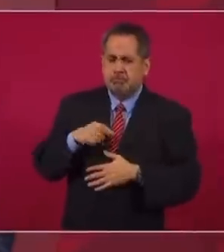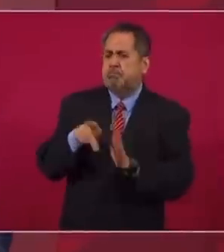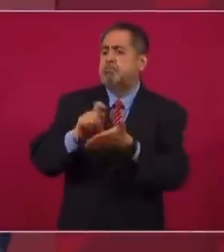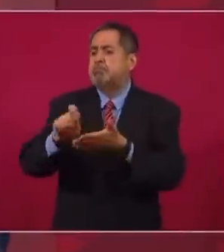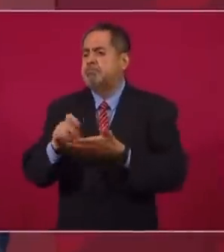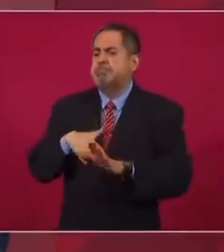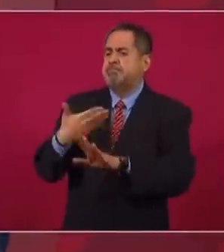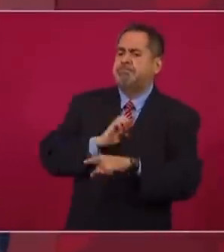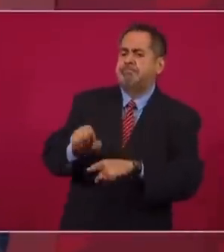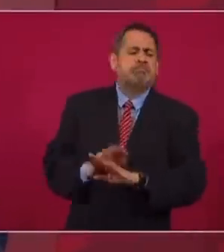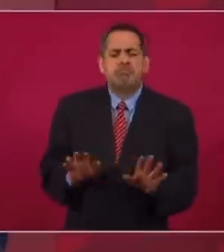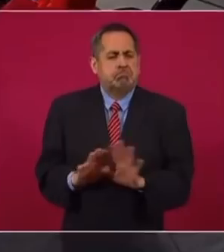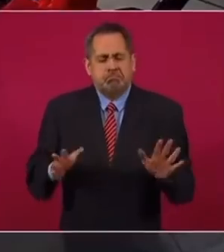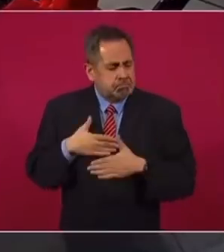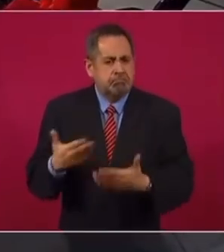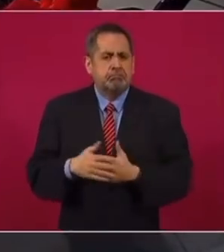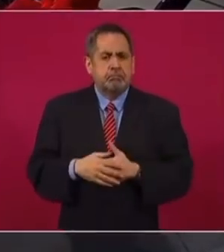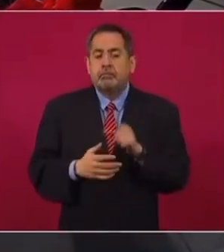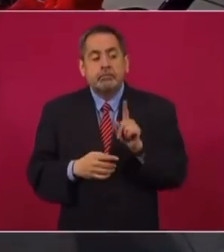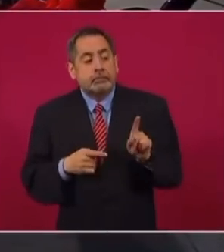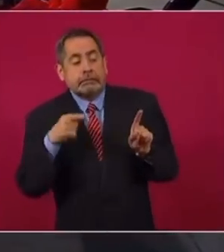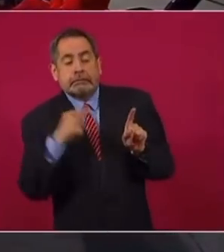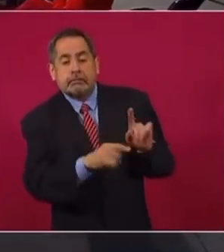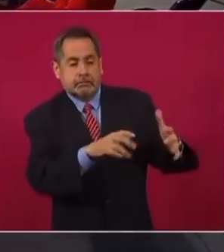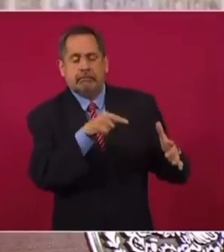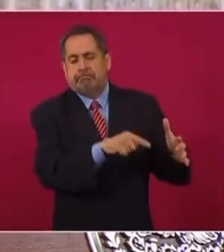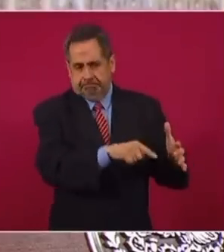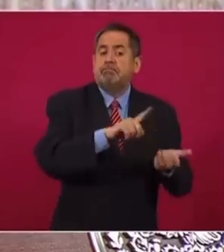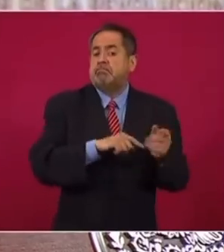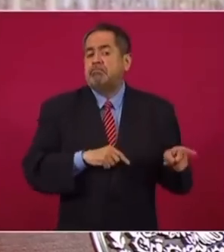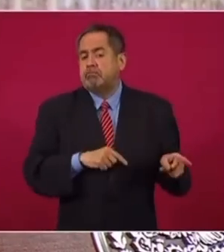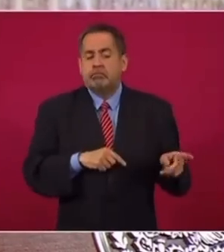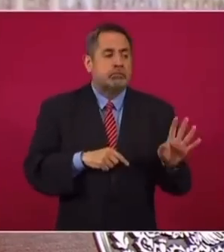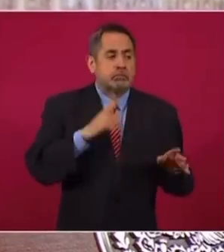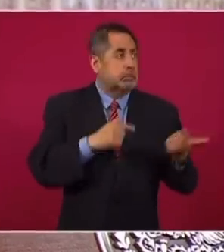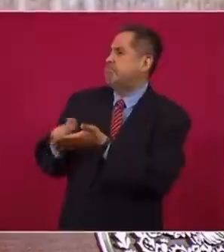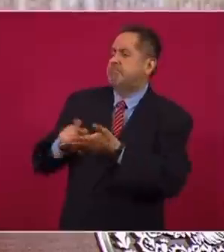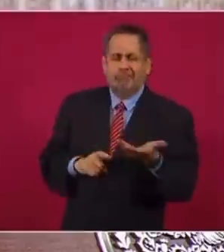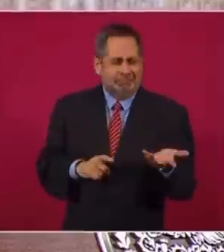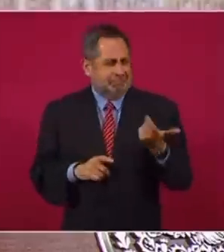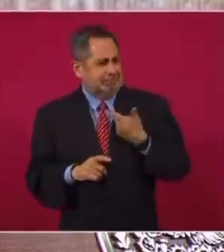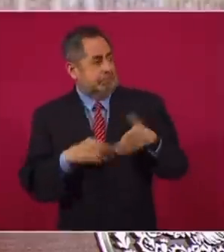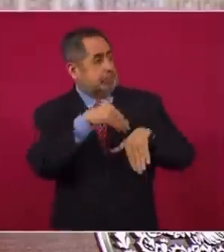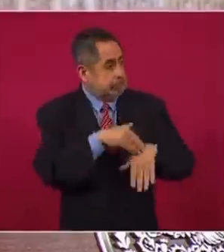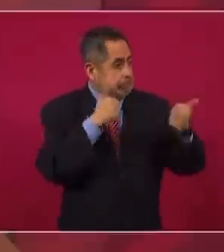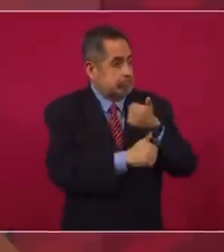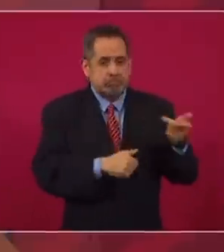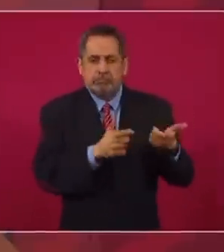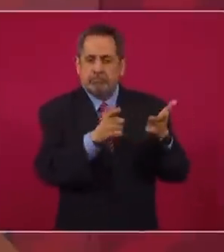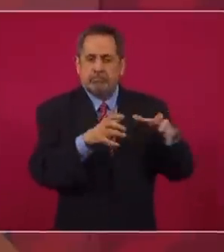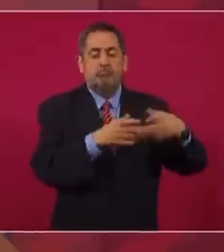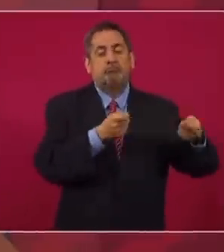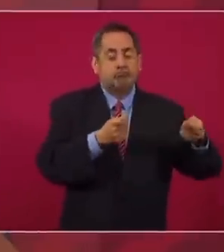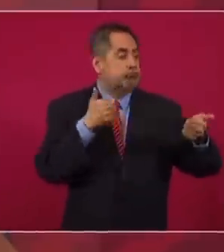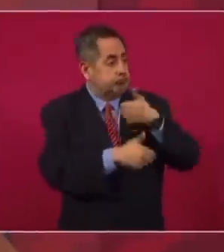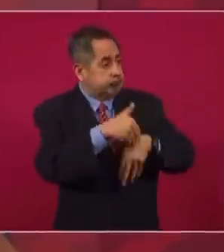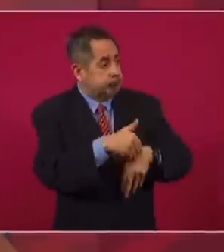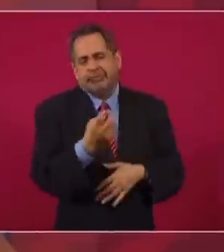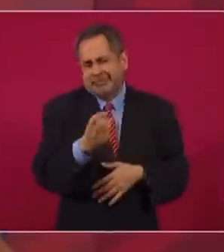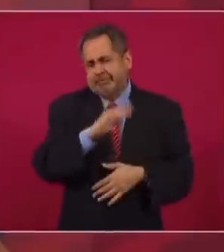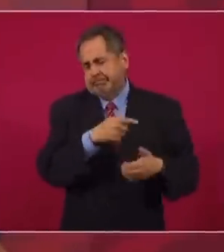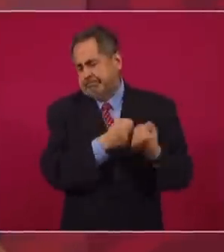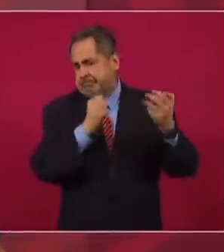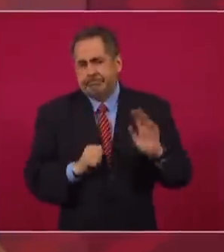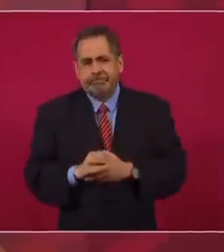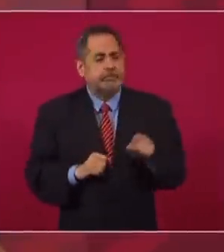en contra de los periodistas. Estoy en contra de quienes se venden, alquilan, que están al servicio de estos grupos de poder.